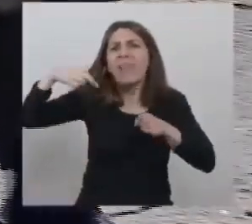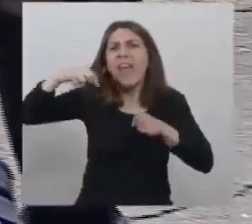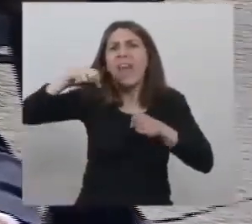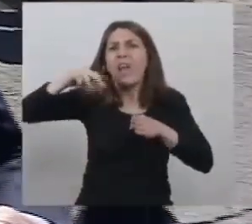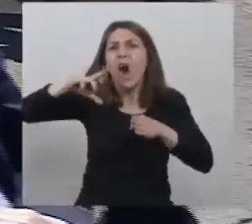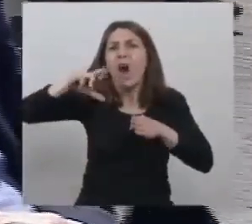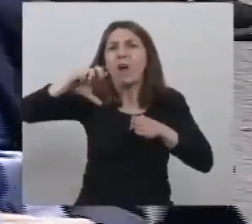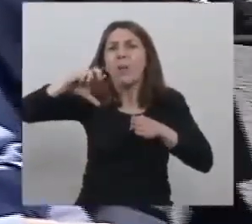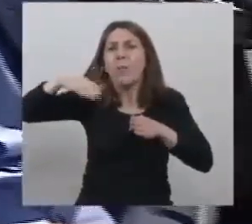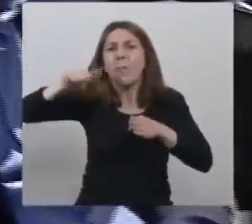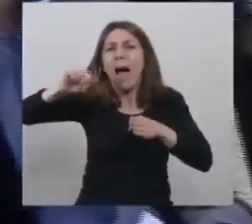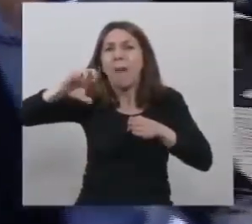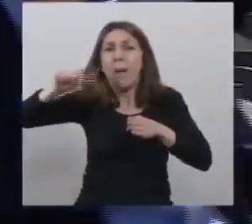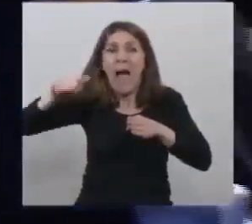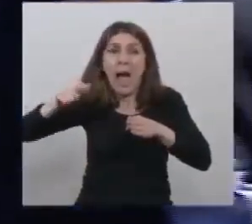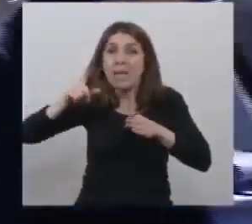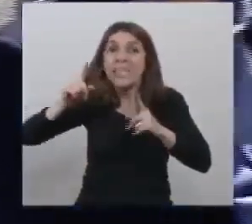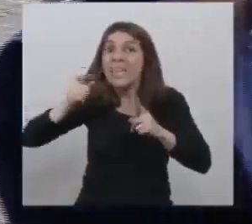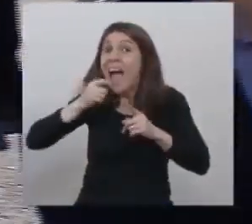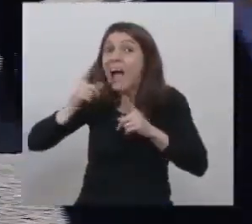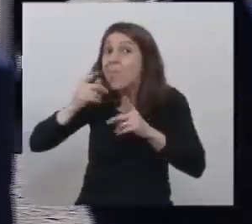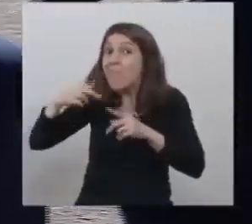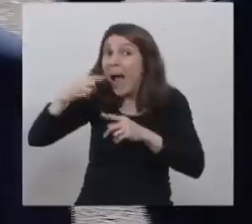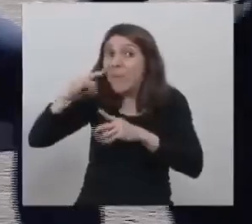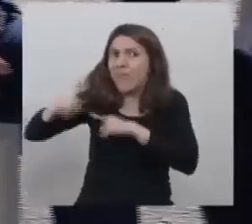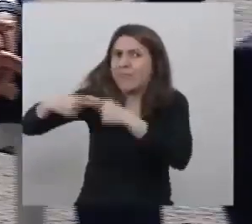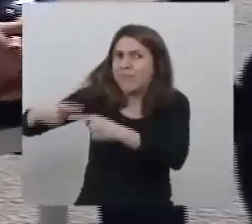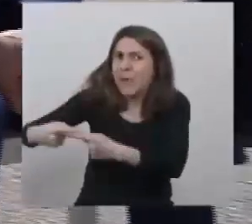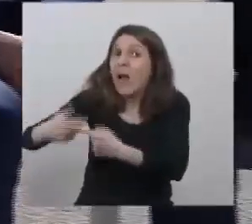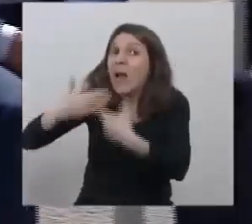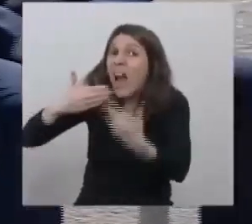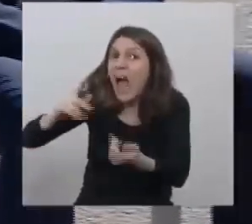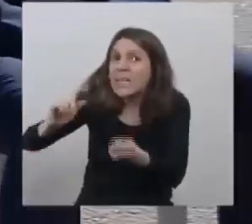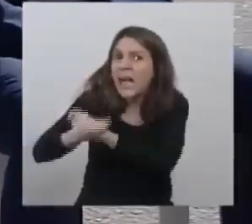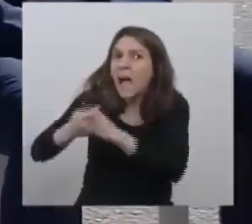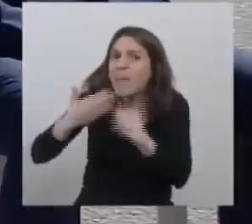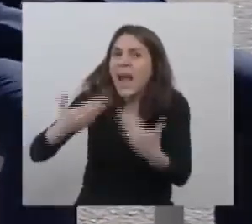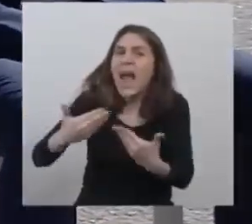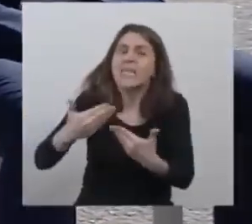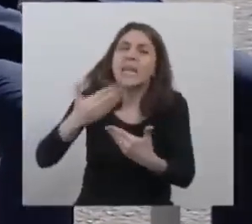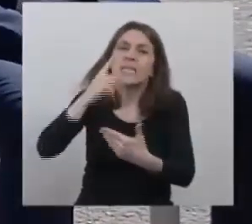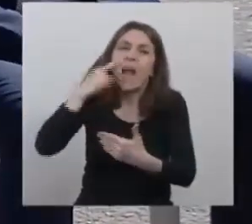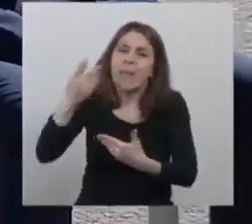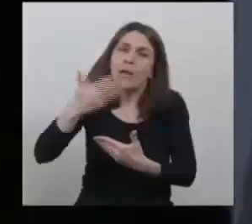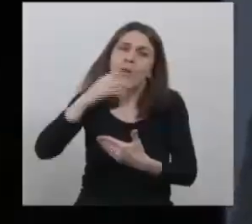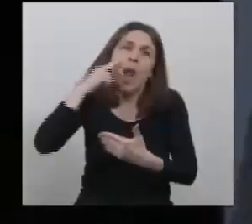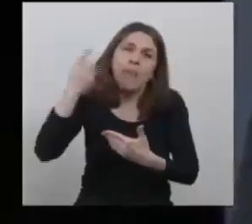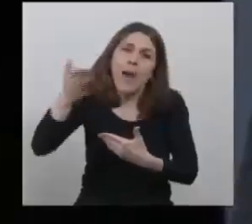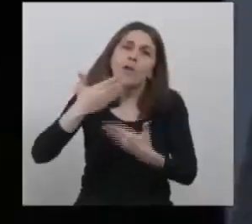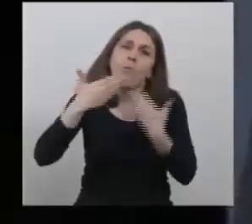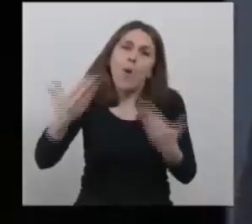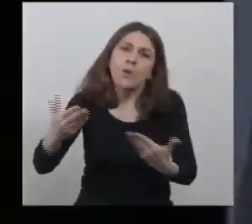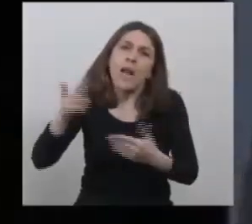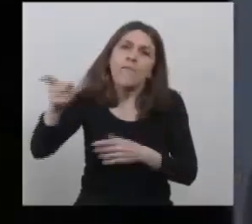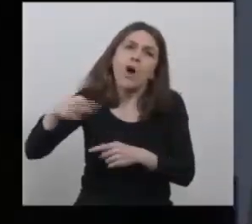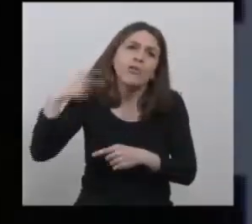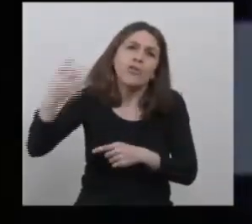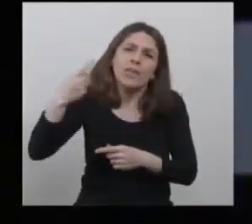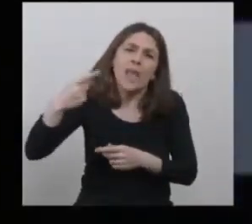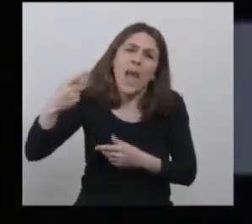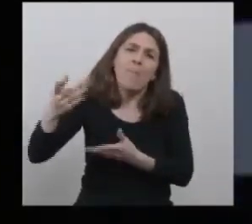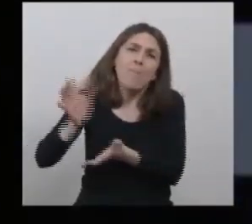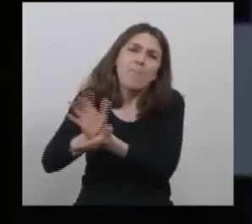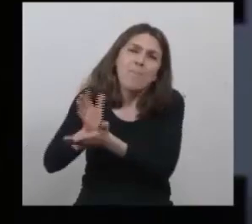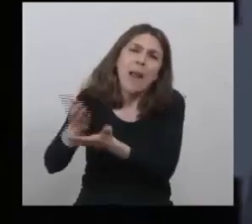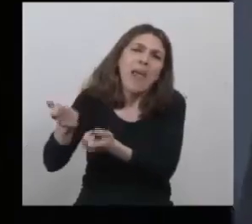PAMI si no hubiera habido decisión de nuestro gobierno nacional. Así que Alberto, muchas gracias, porque siempre nos permitís transformarle la